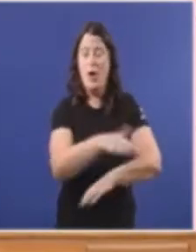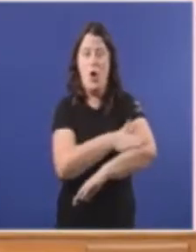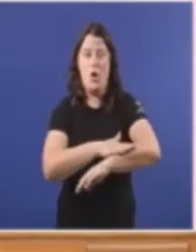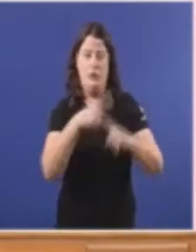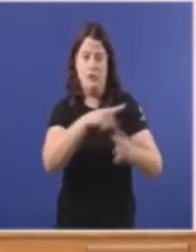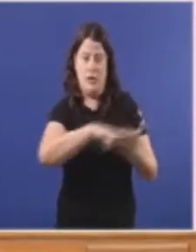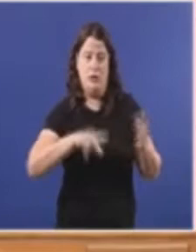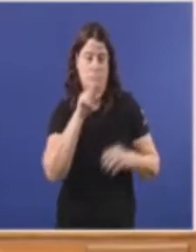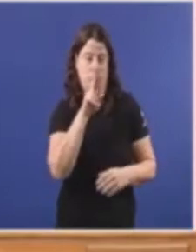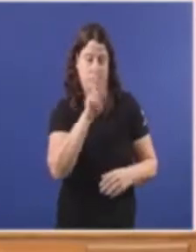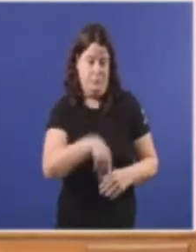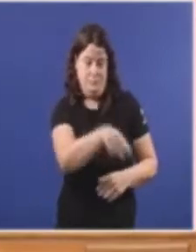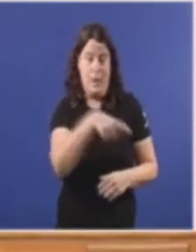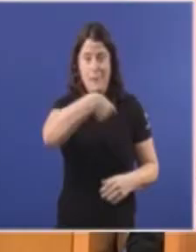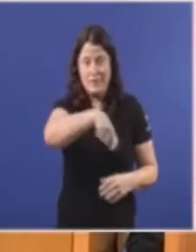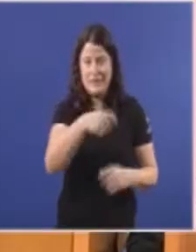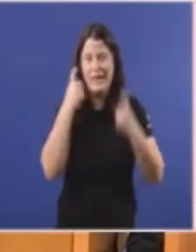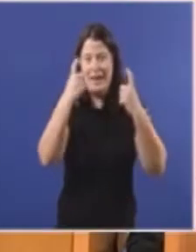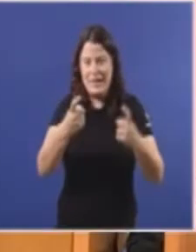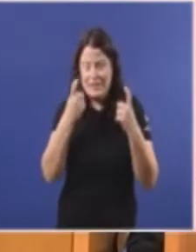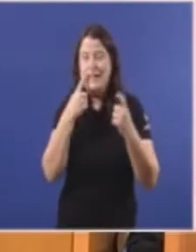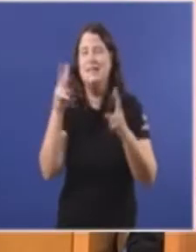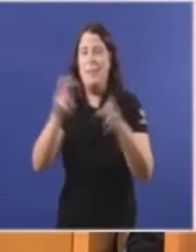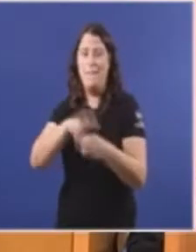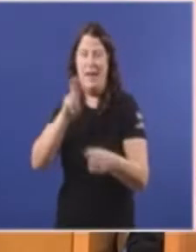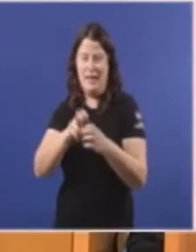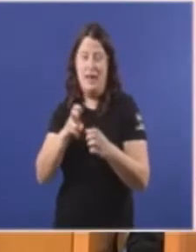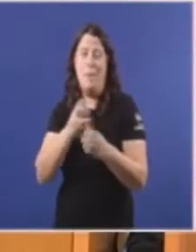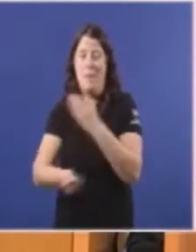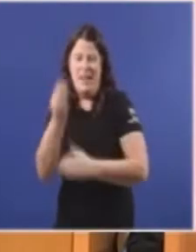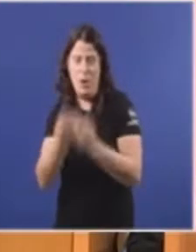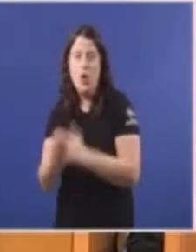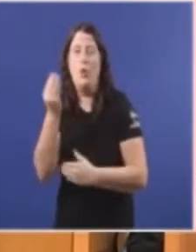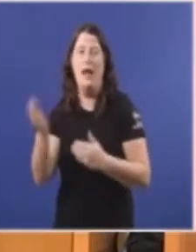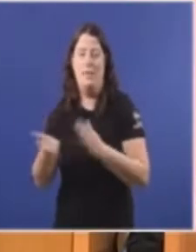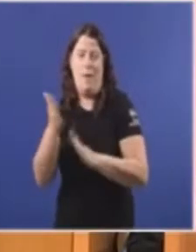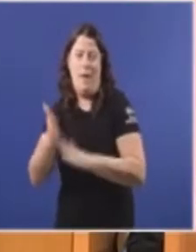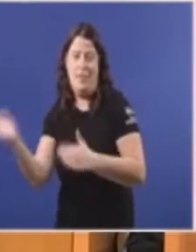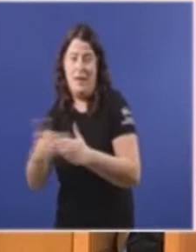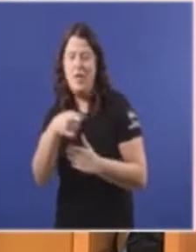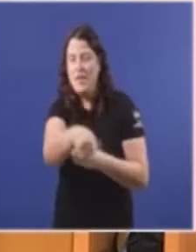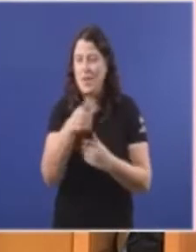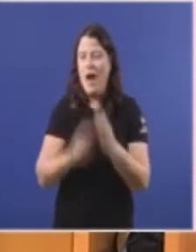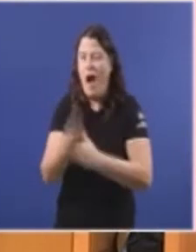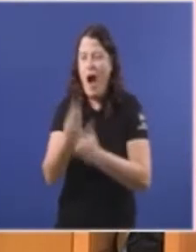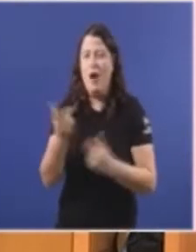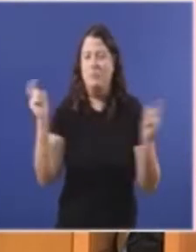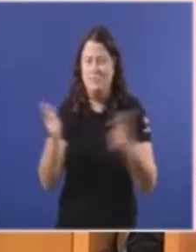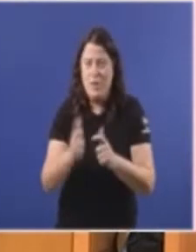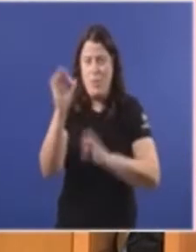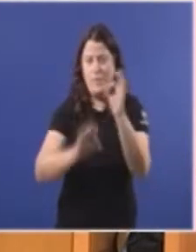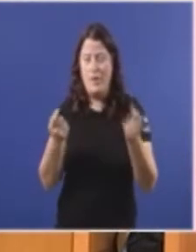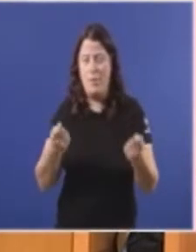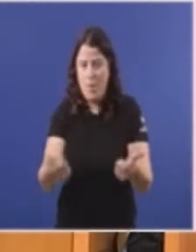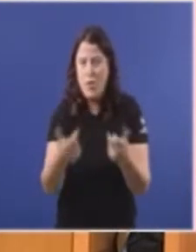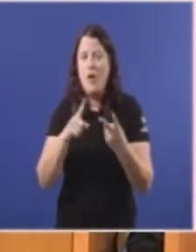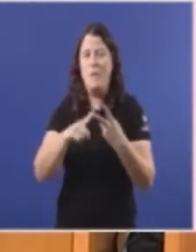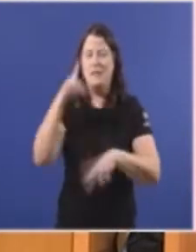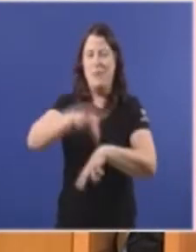Galicia